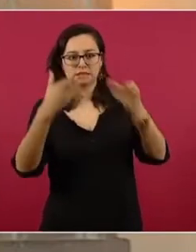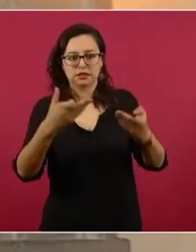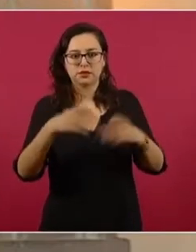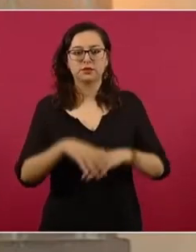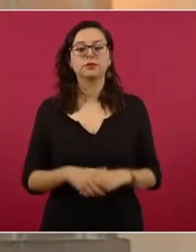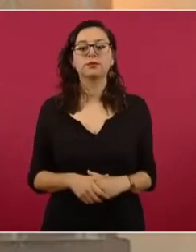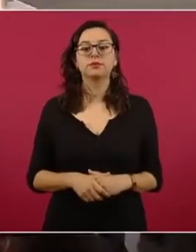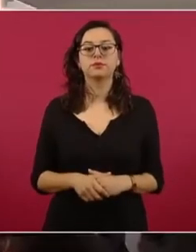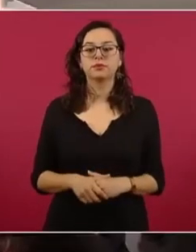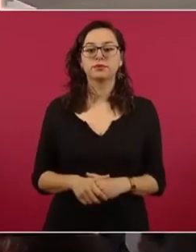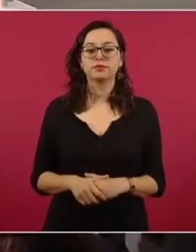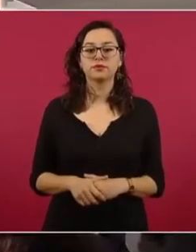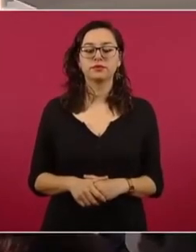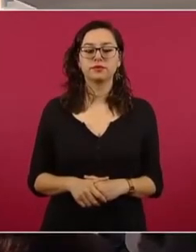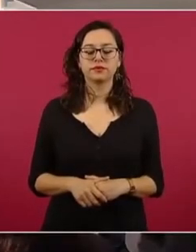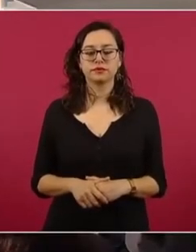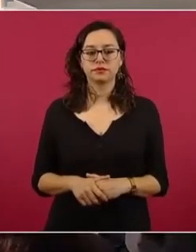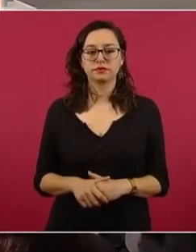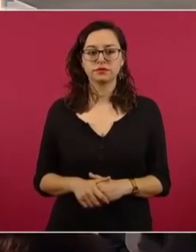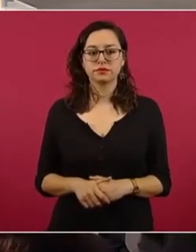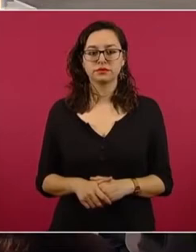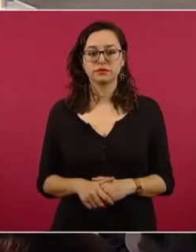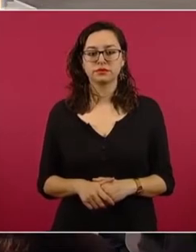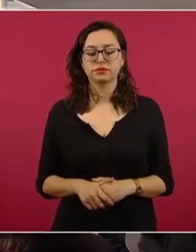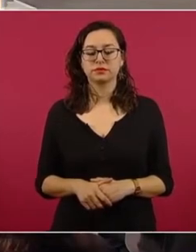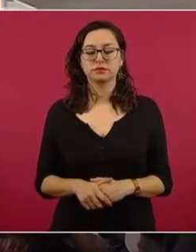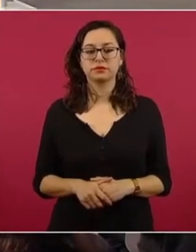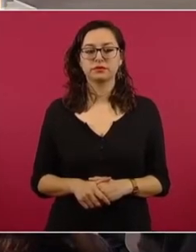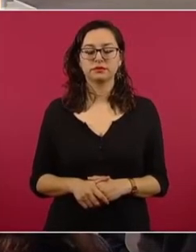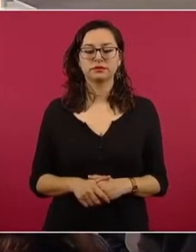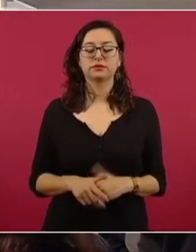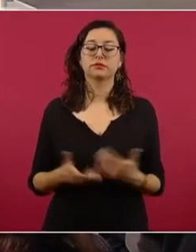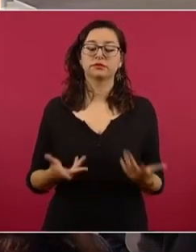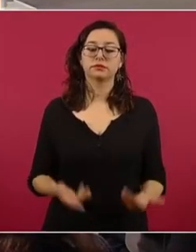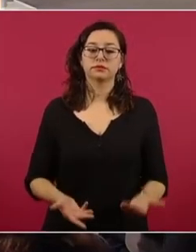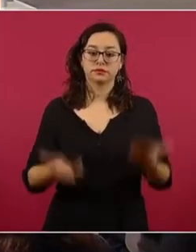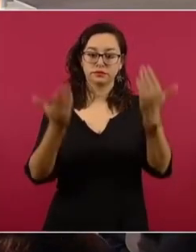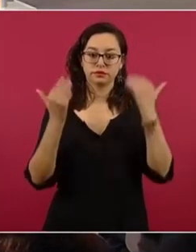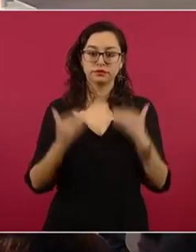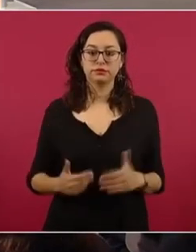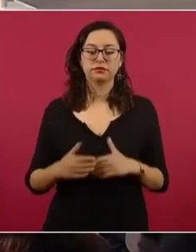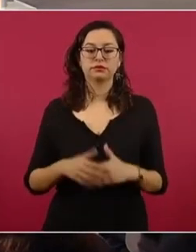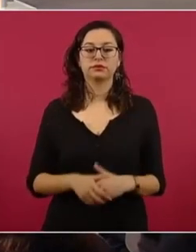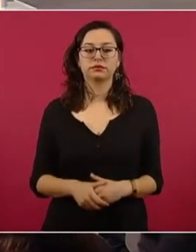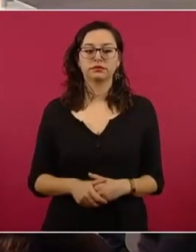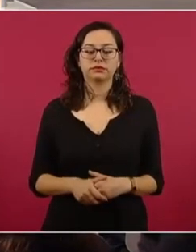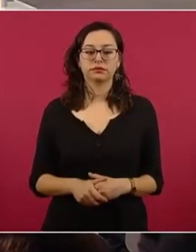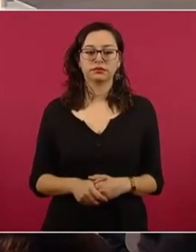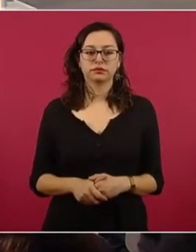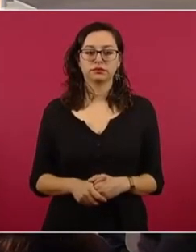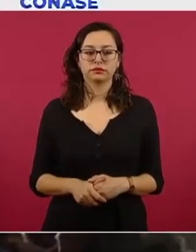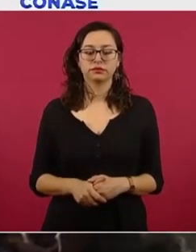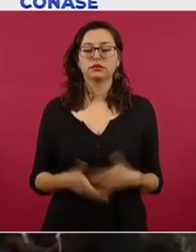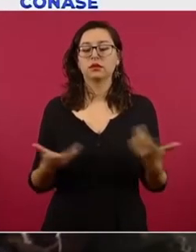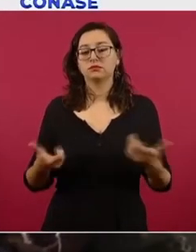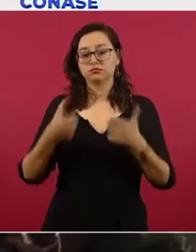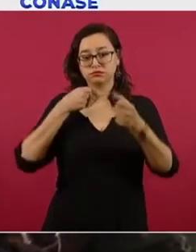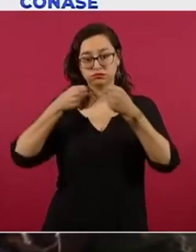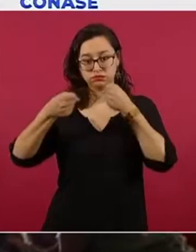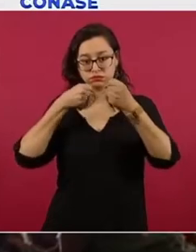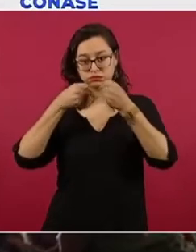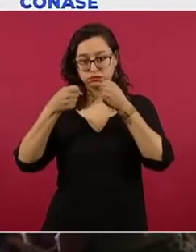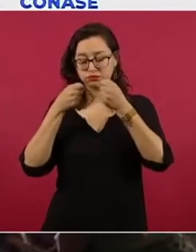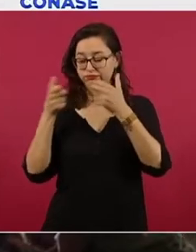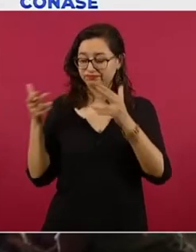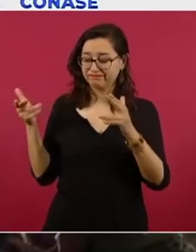En cuanto a los lamentables homicidios de personas periodistas,